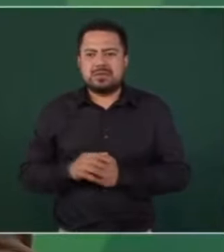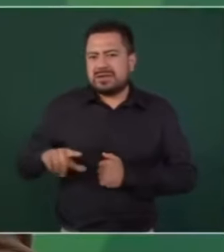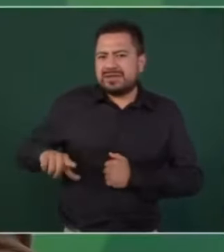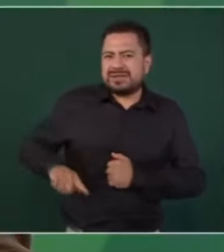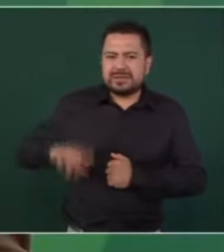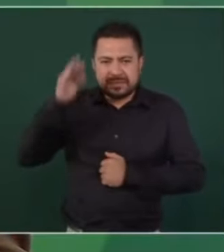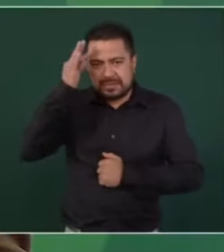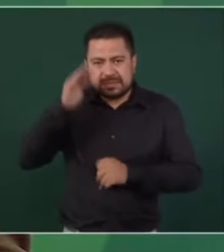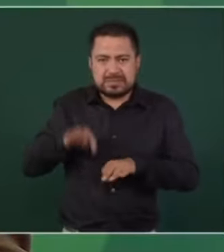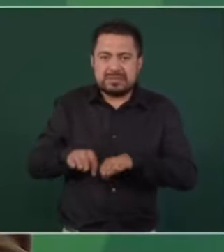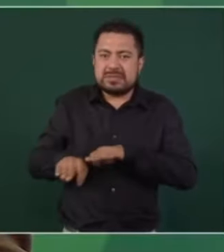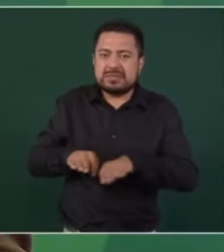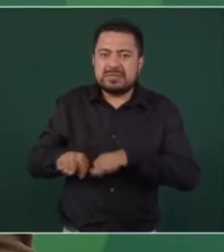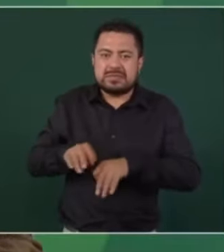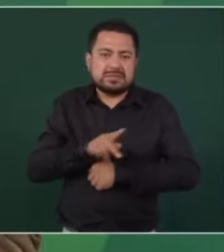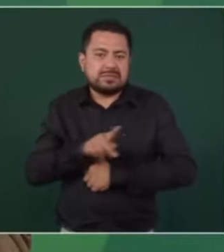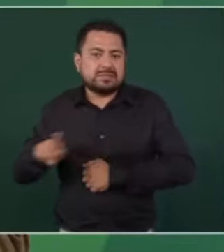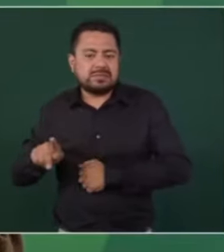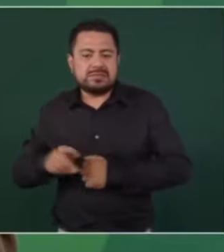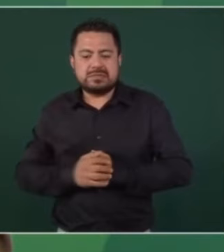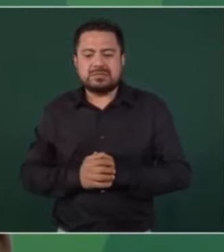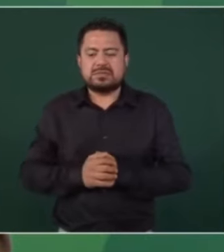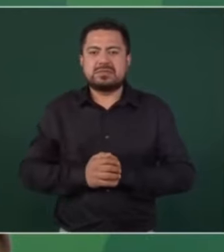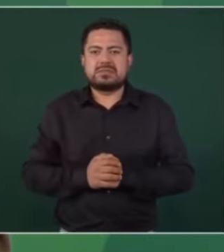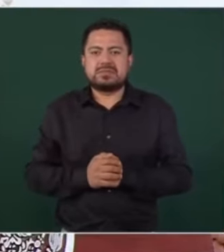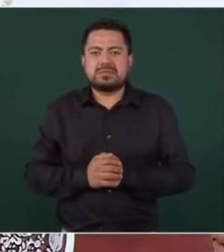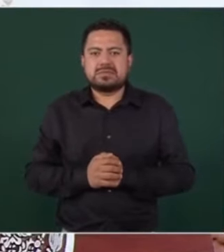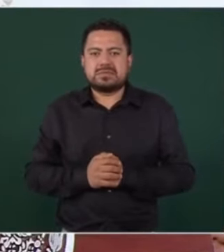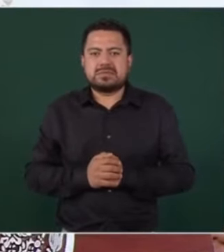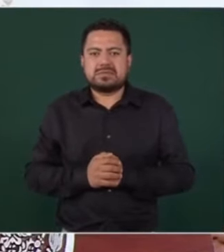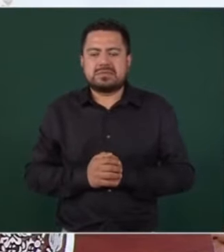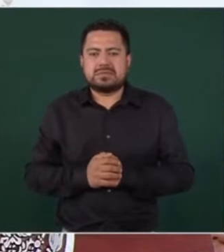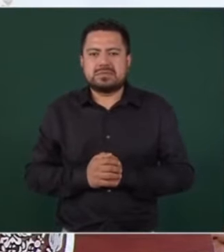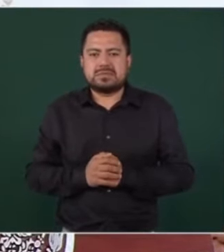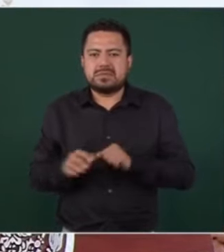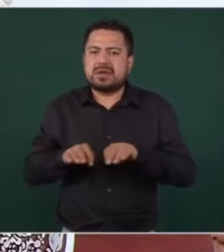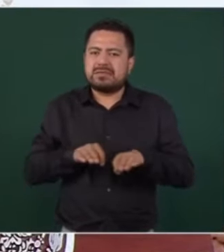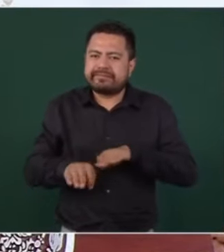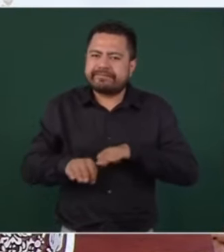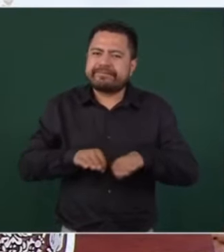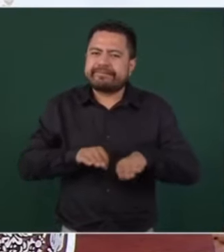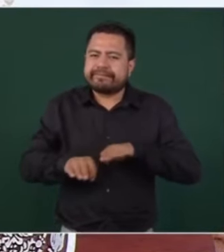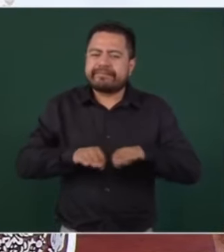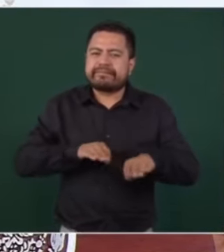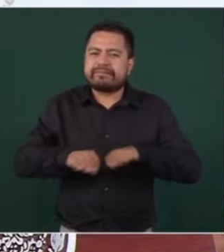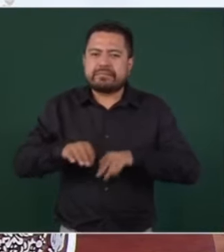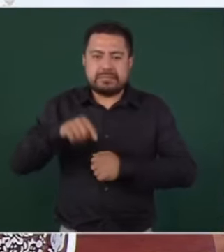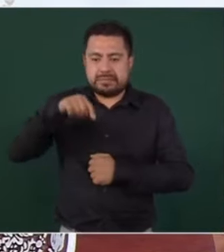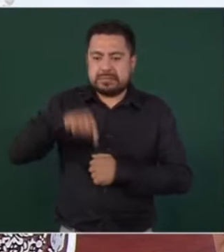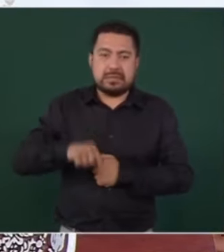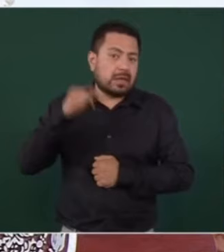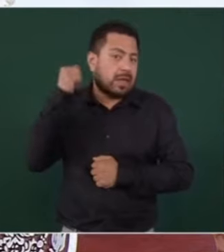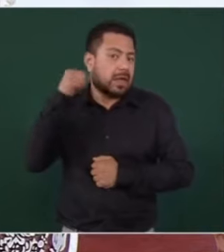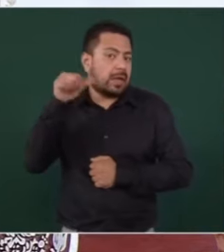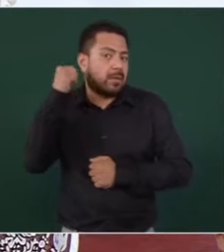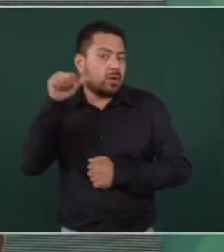públicos que están trabajando en Acapulco desde